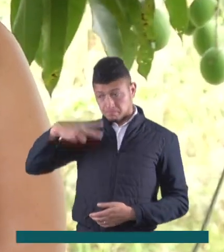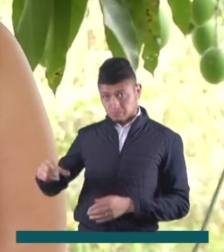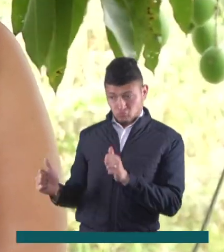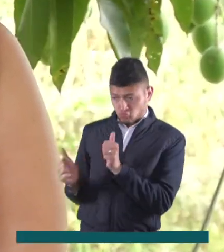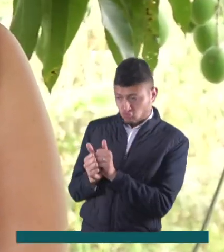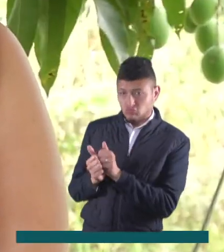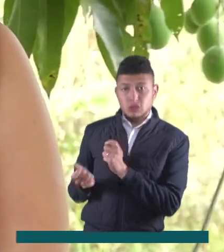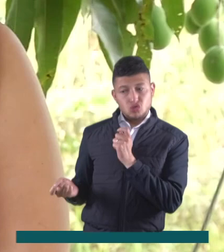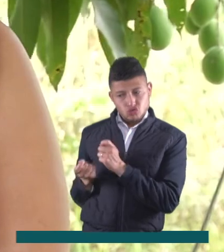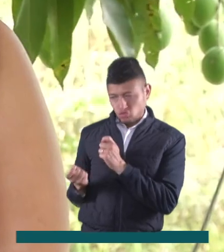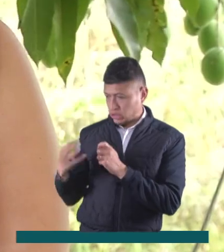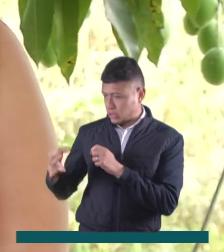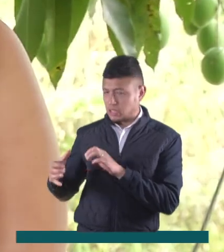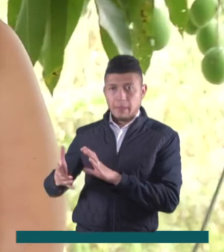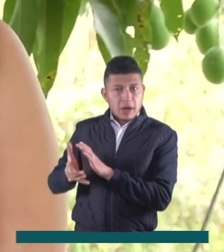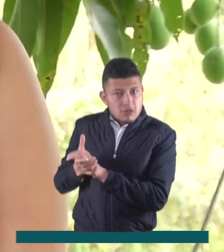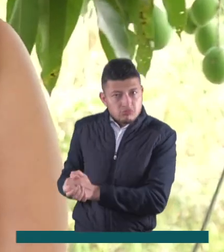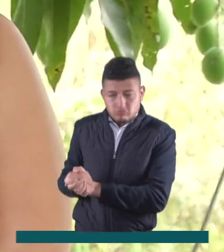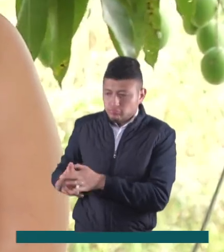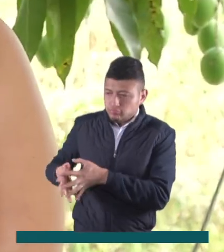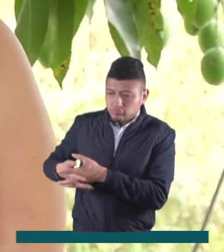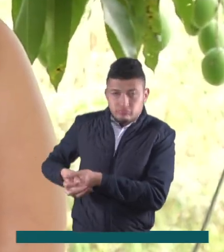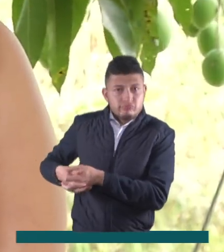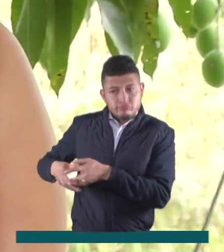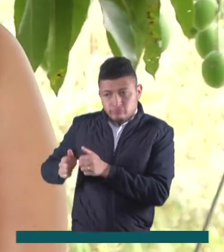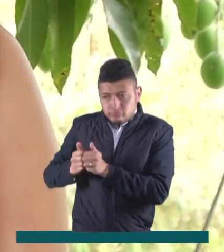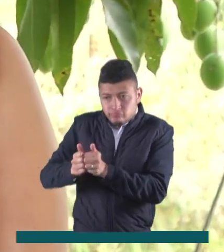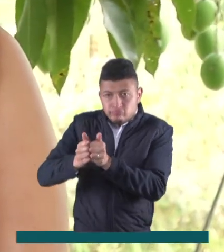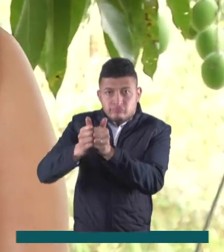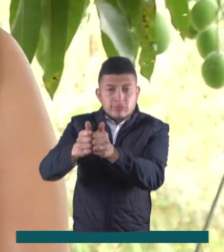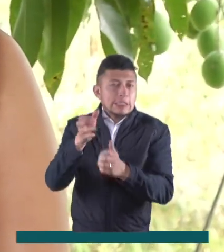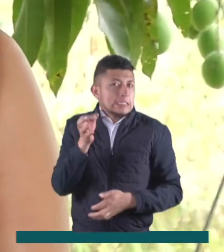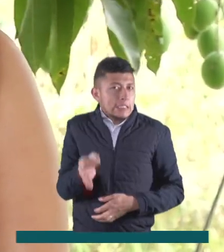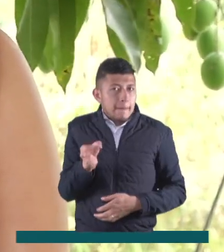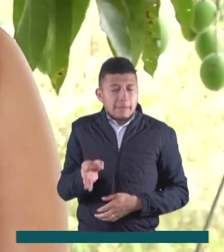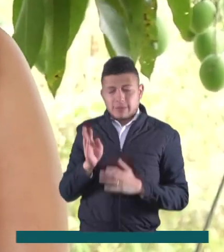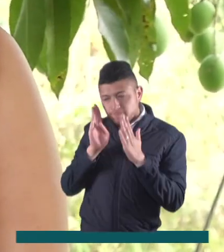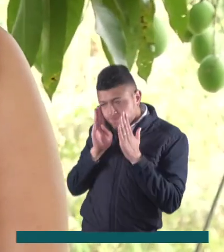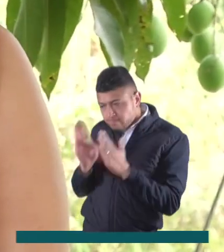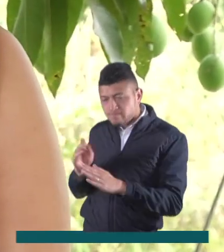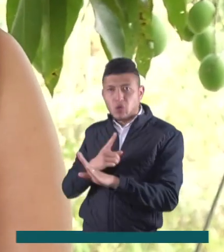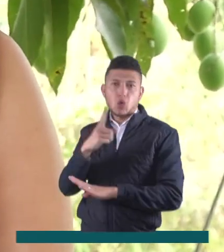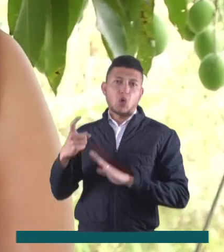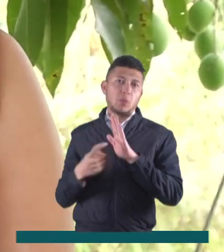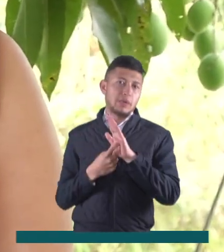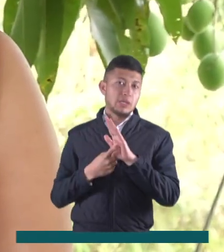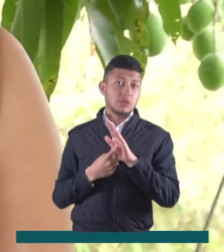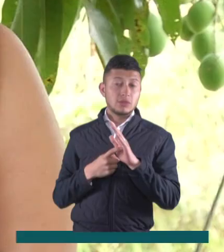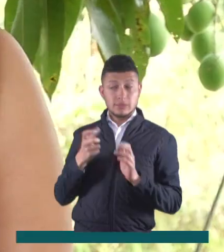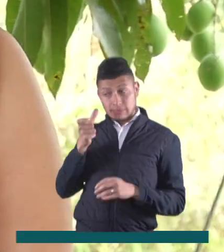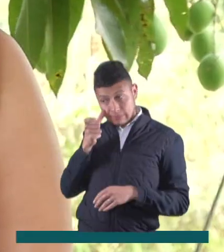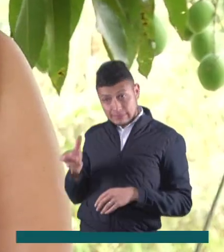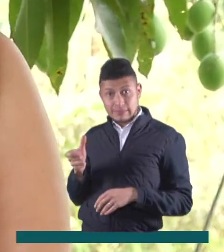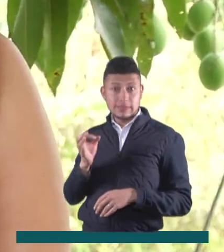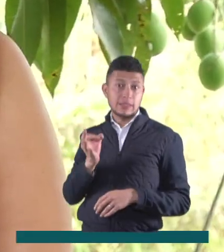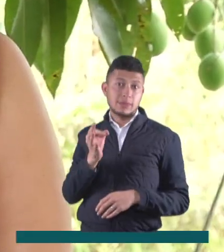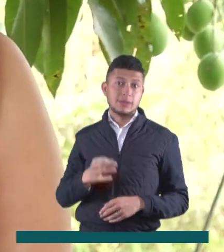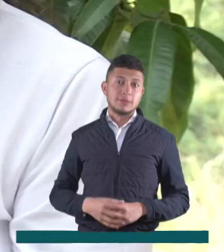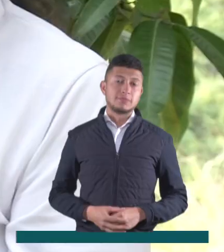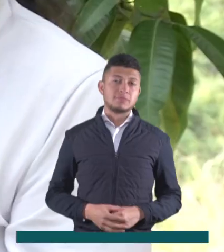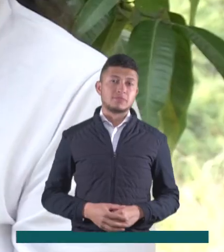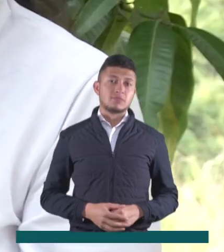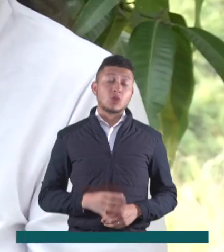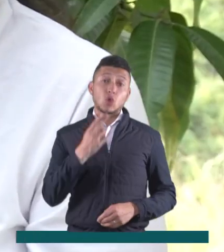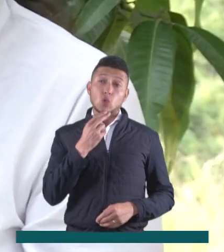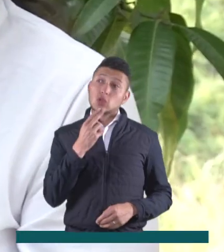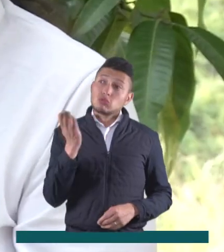pedimos los dulces con mis hijos, los mantengo siempre a mi lado, cogidos de la mano, con toda la atención. No le quito los dos de encima.